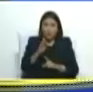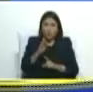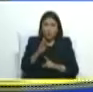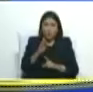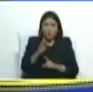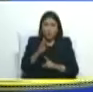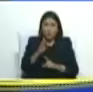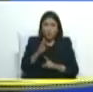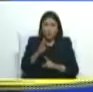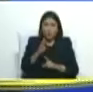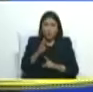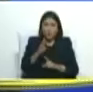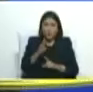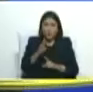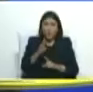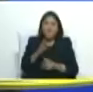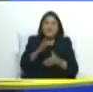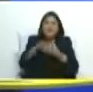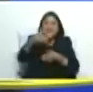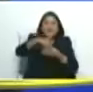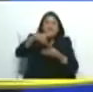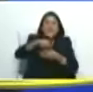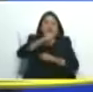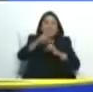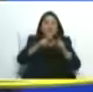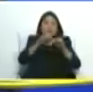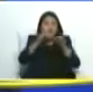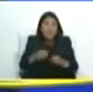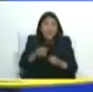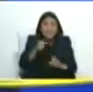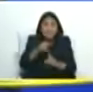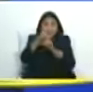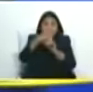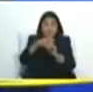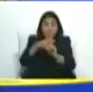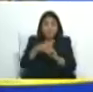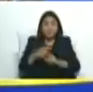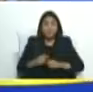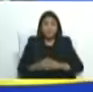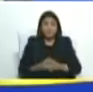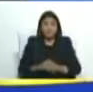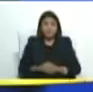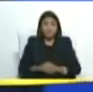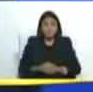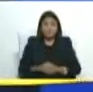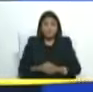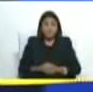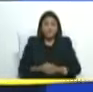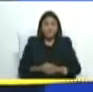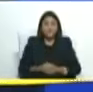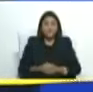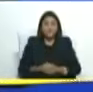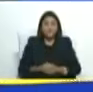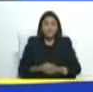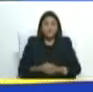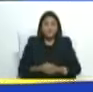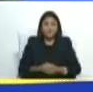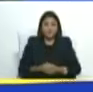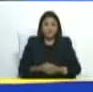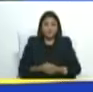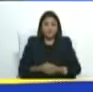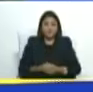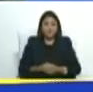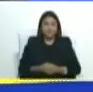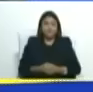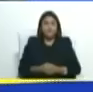del referéndum consultivo del 3 de diciembre. Primer impacto que todavía